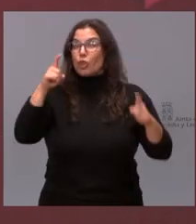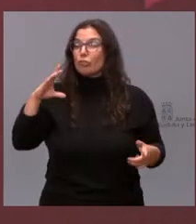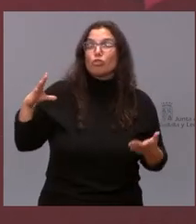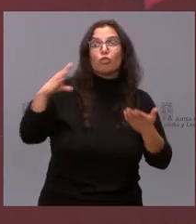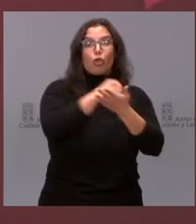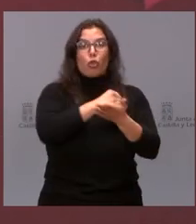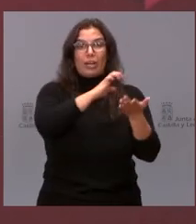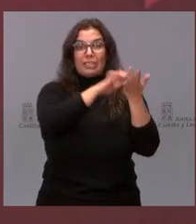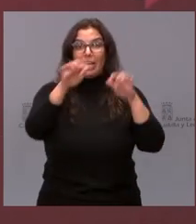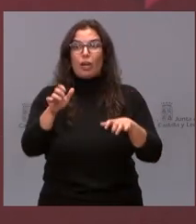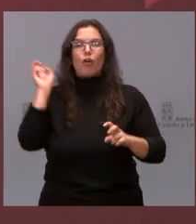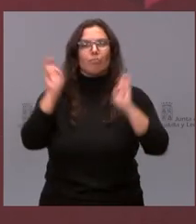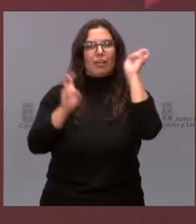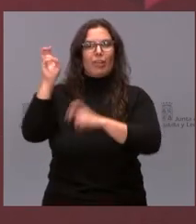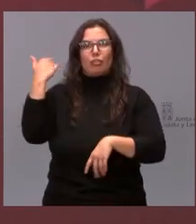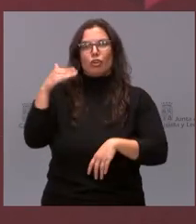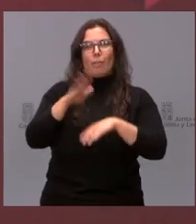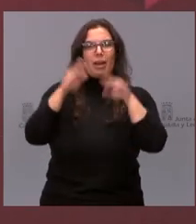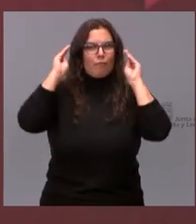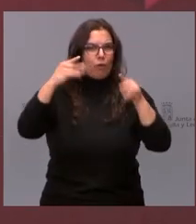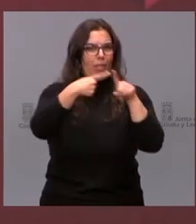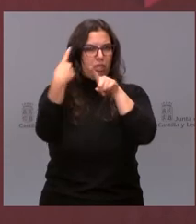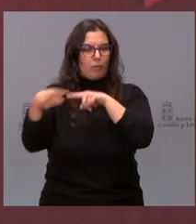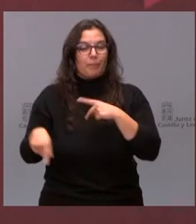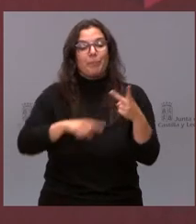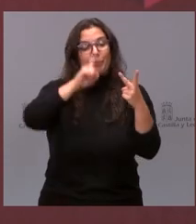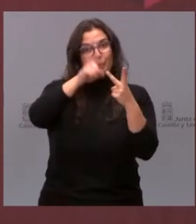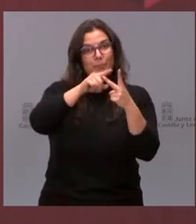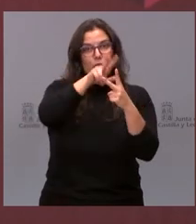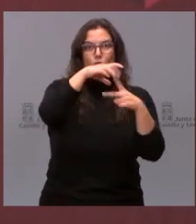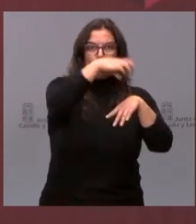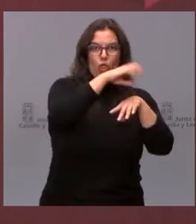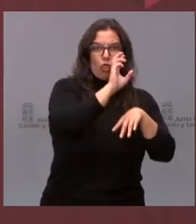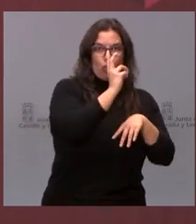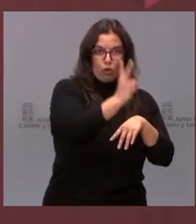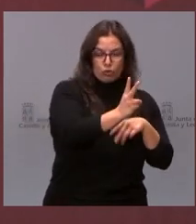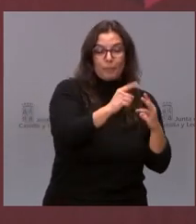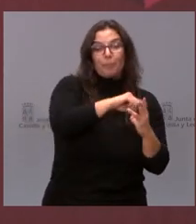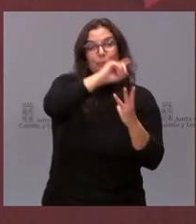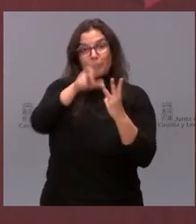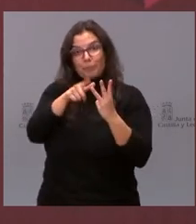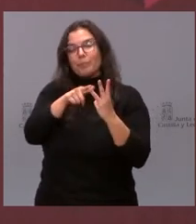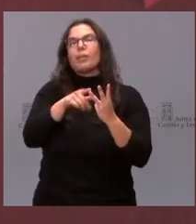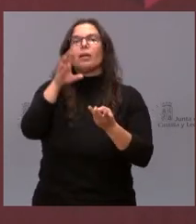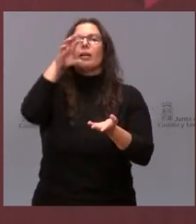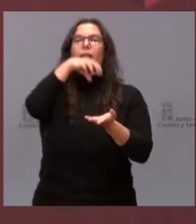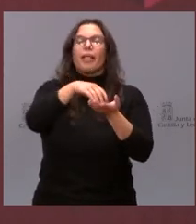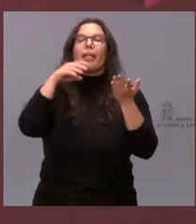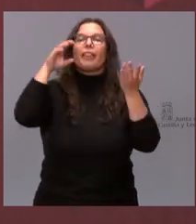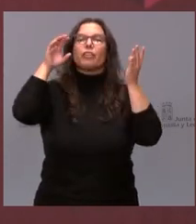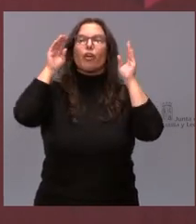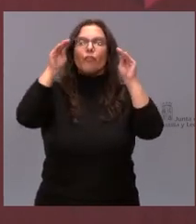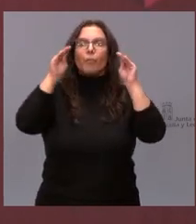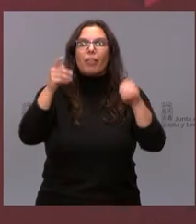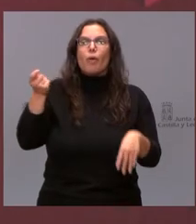vendrá a Soria. La tercera de ellas será para la implantación del Centro de Formación Profesional en